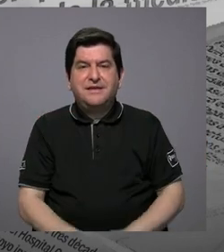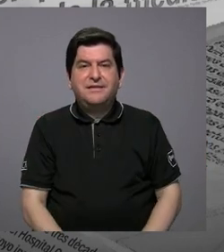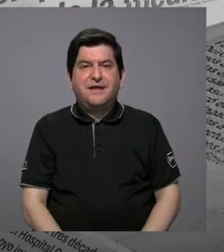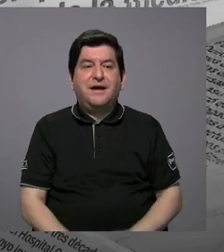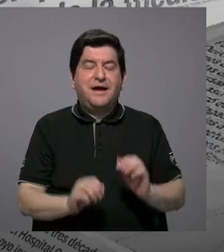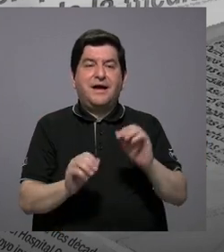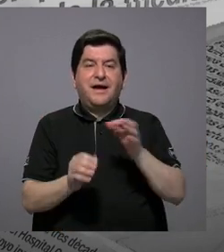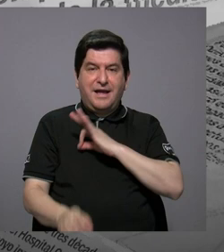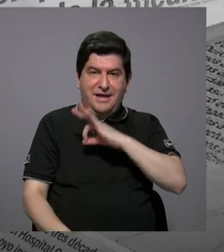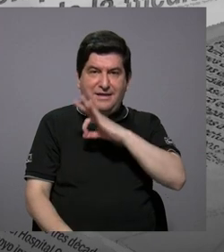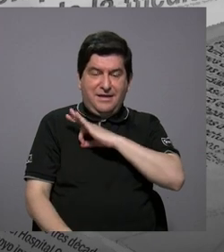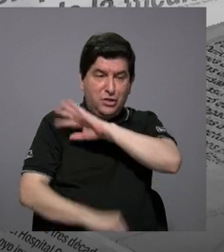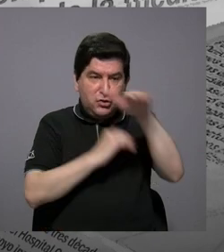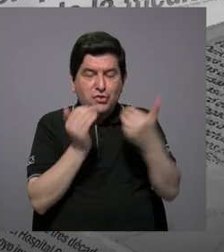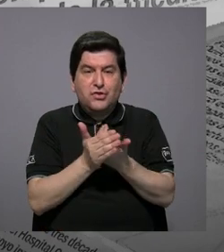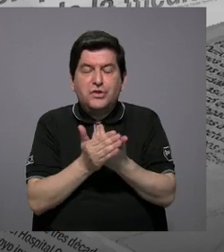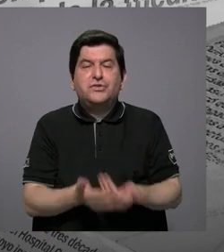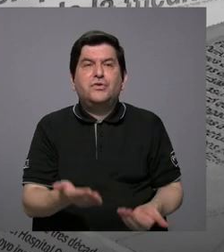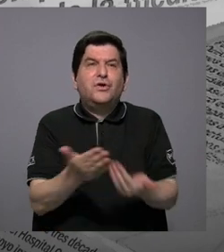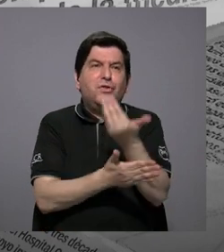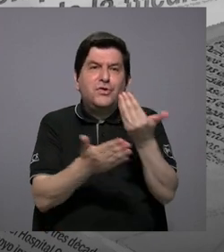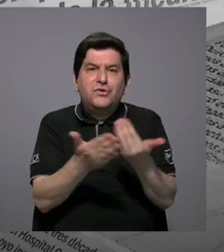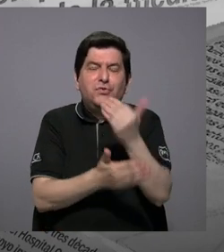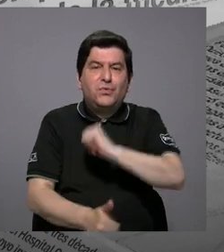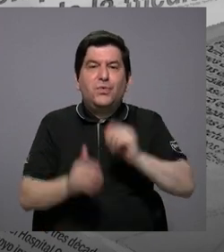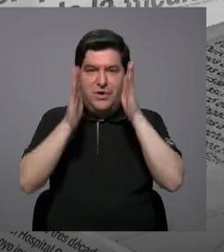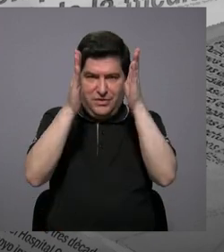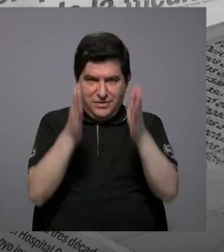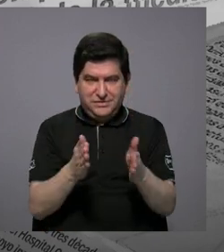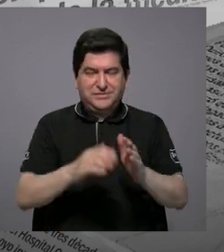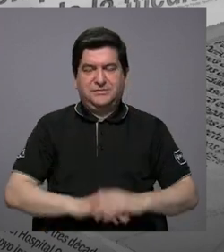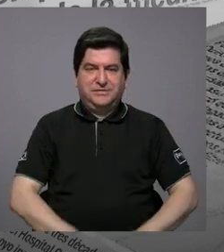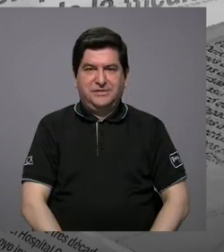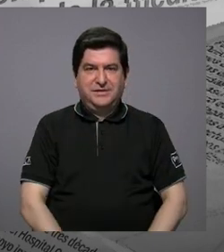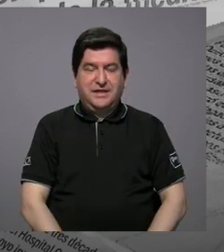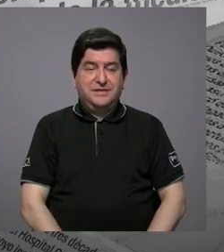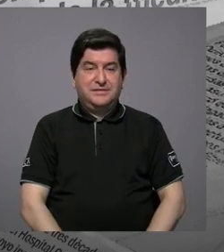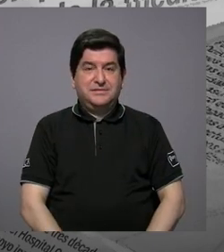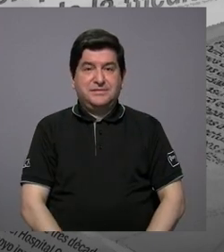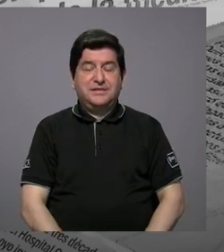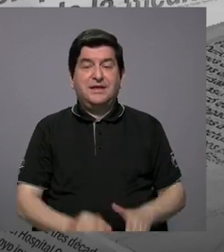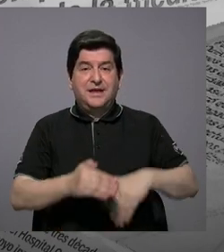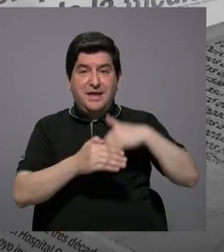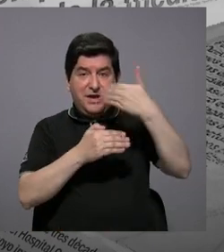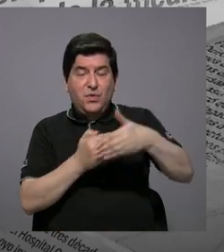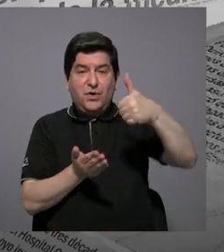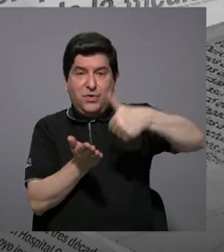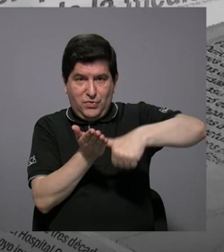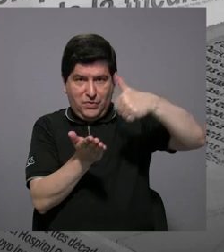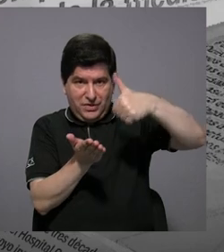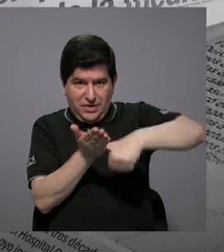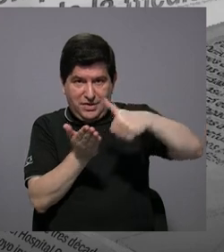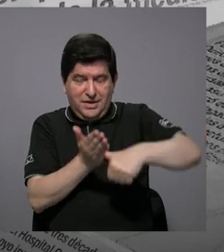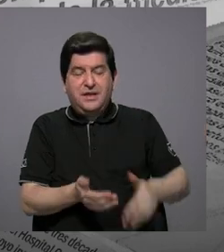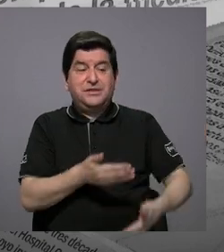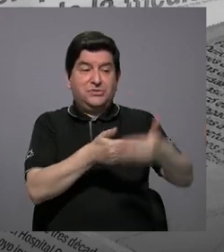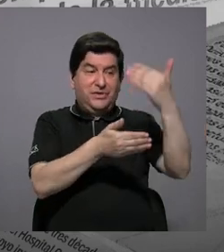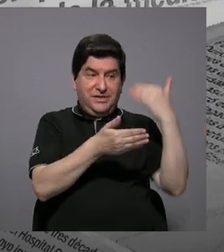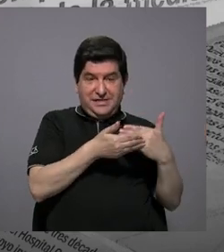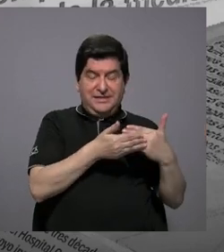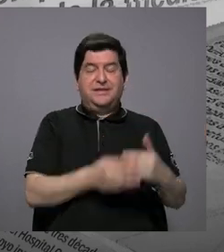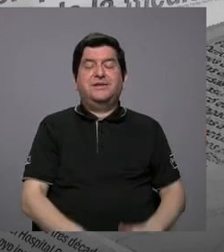mentes de todas esas nuevas autoridades que van a llegar después de las elecciones que pasaron